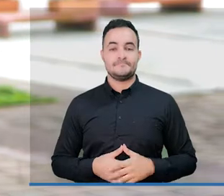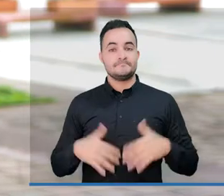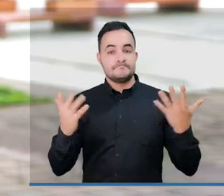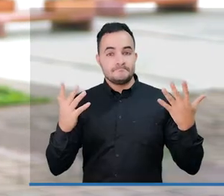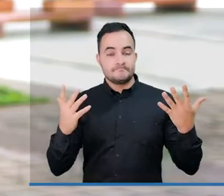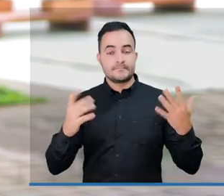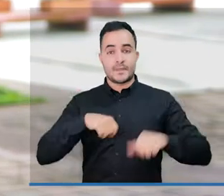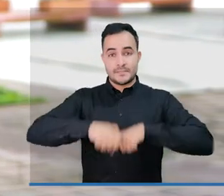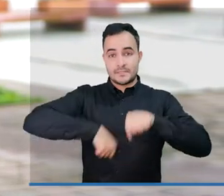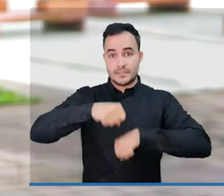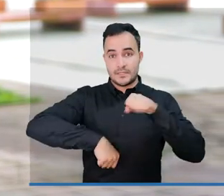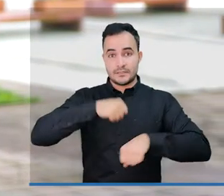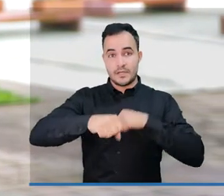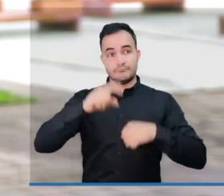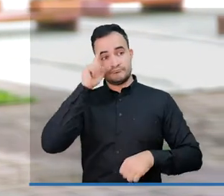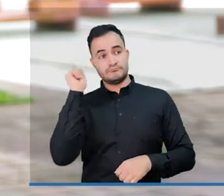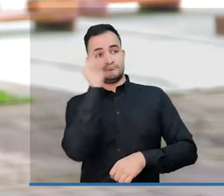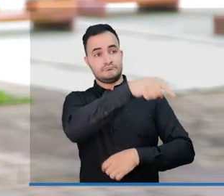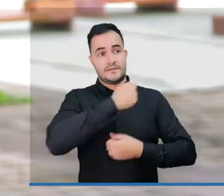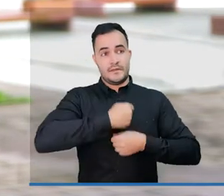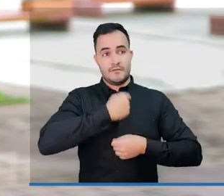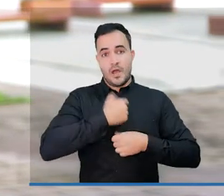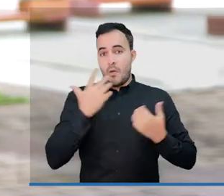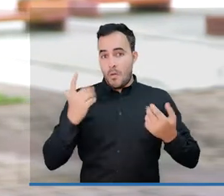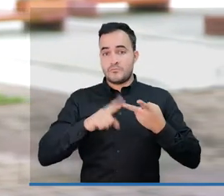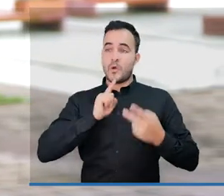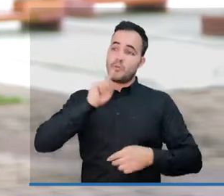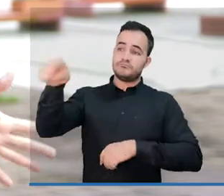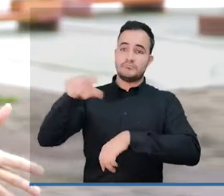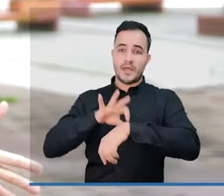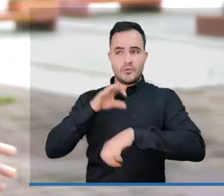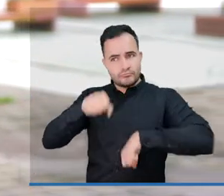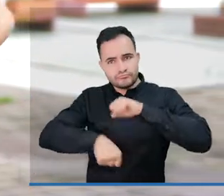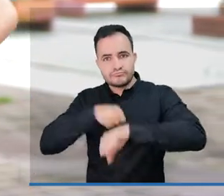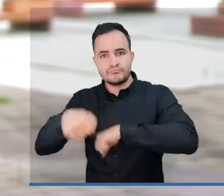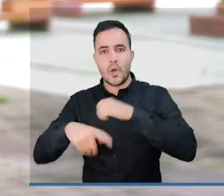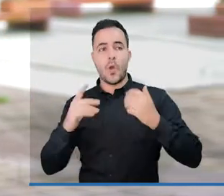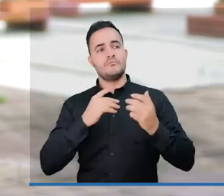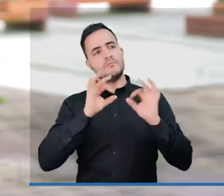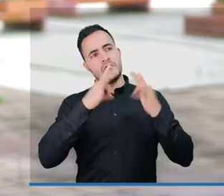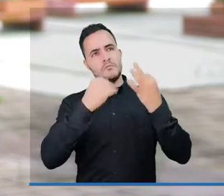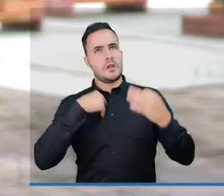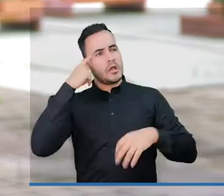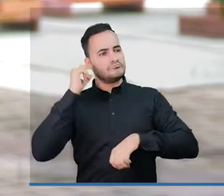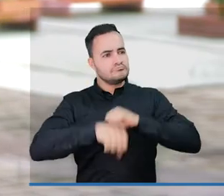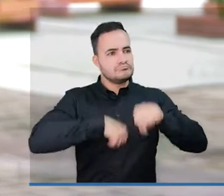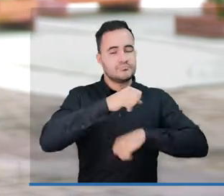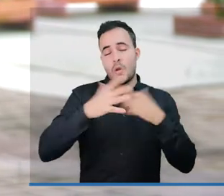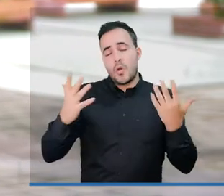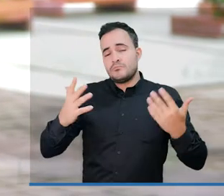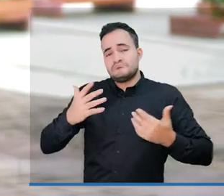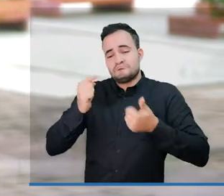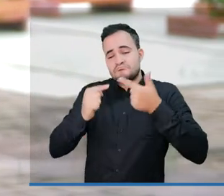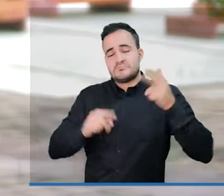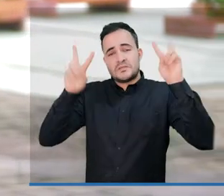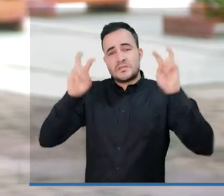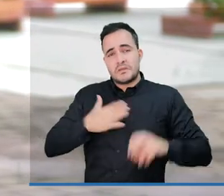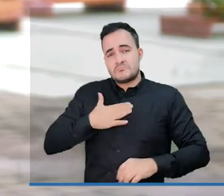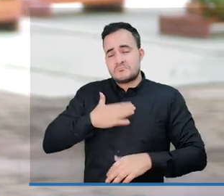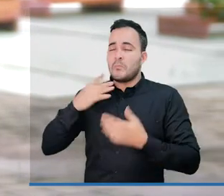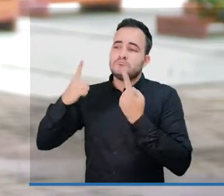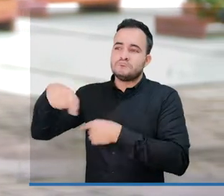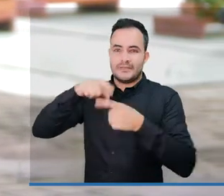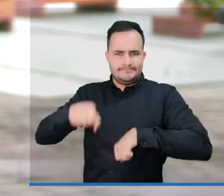Tomar la bici para trasladarse al trabajo, ir a citas médicas, visitar a un familiar o hacer vueltas personales es más habitual hoy